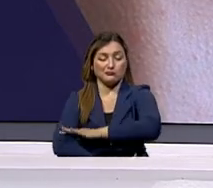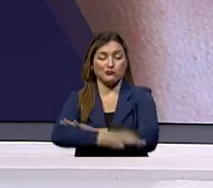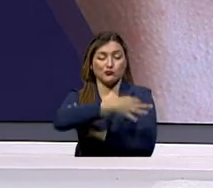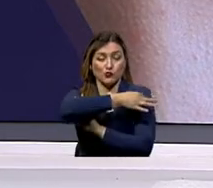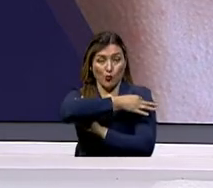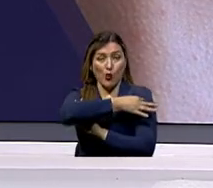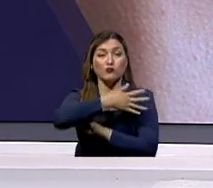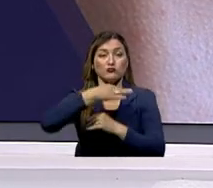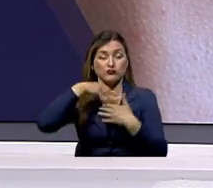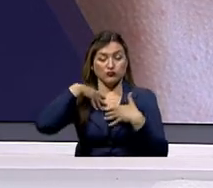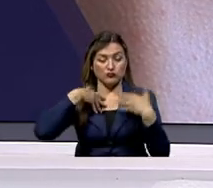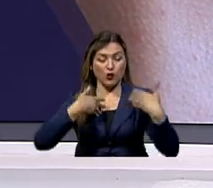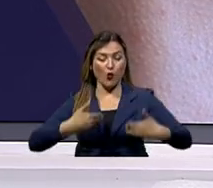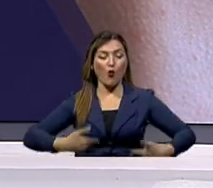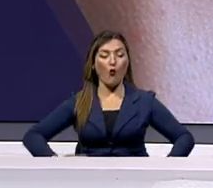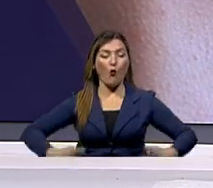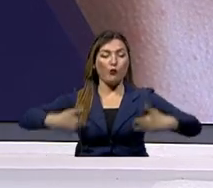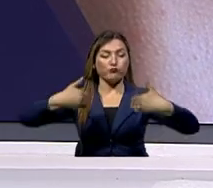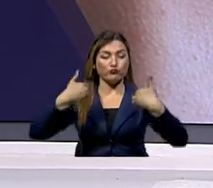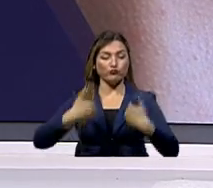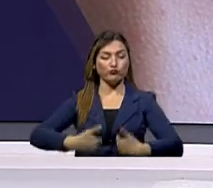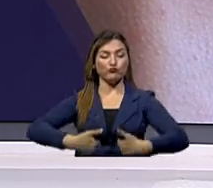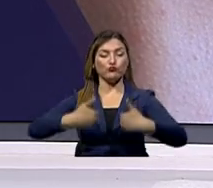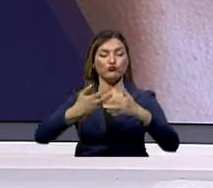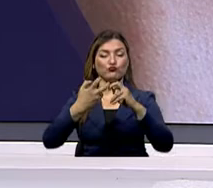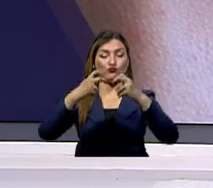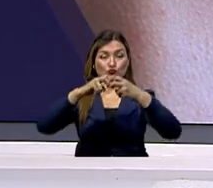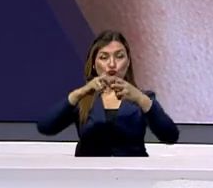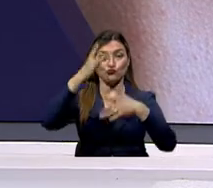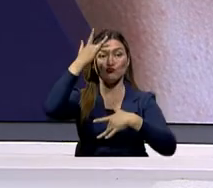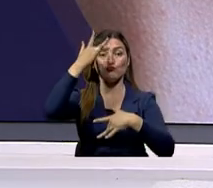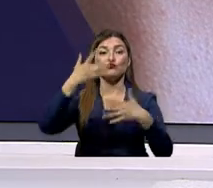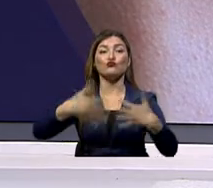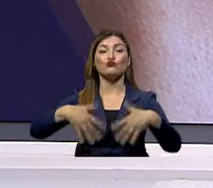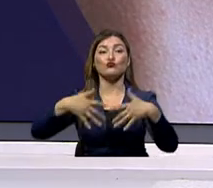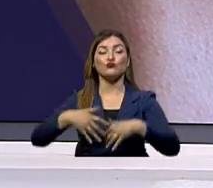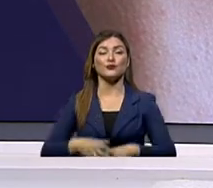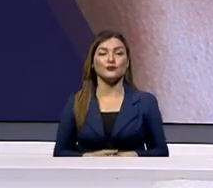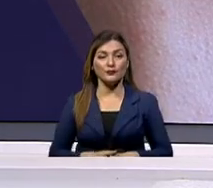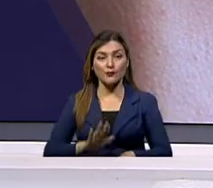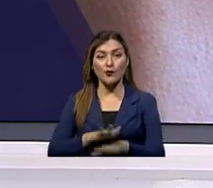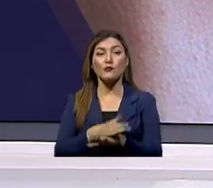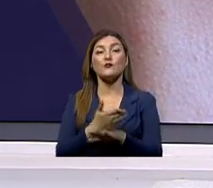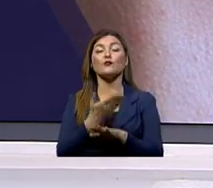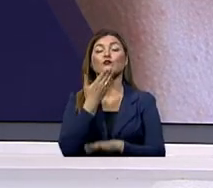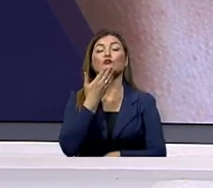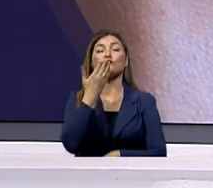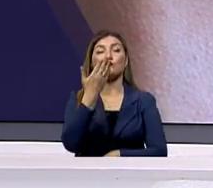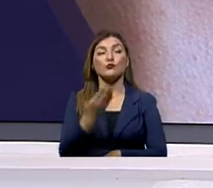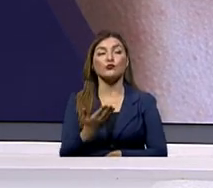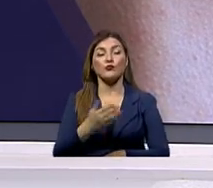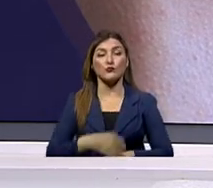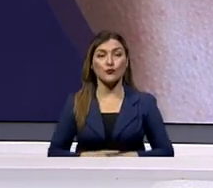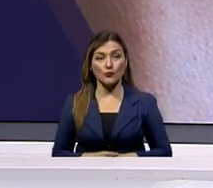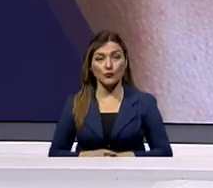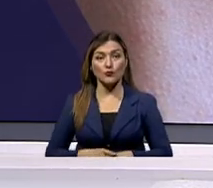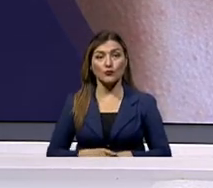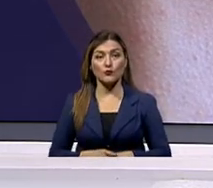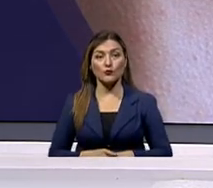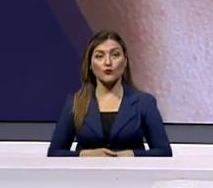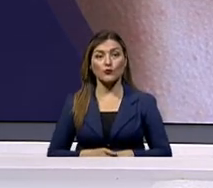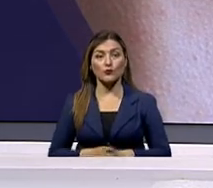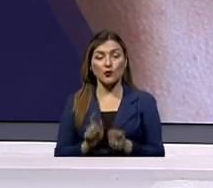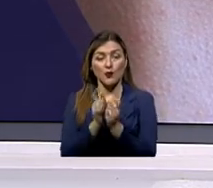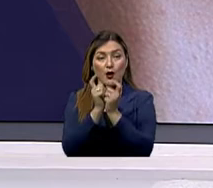a otras zonas del cuerpo. Y ahí es cuando vienen los problemas. Esto se da por vía linfática, es decir, hay este tipo de metástasis que